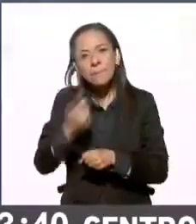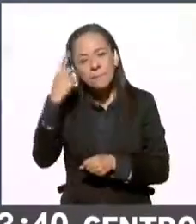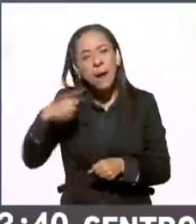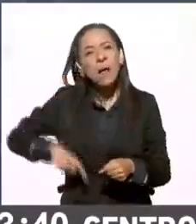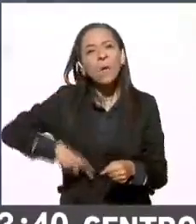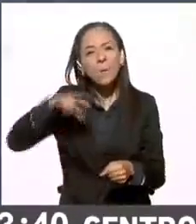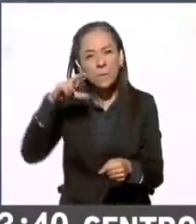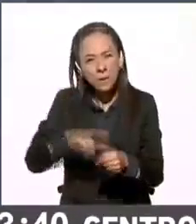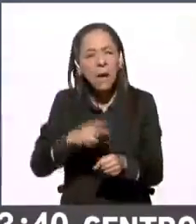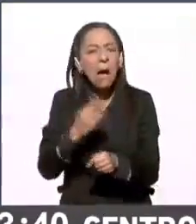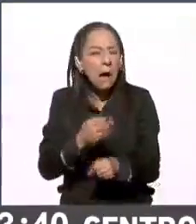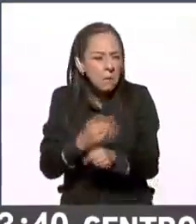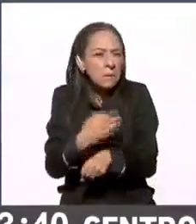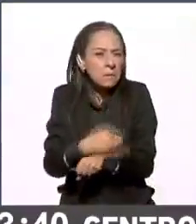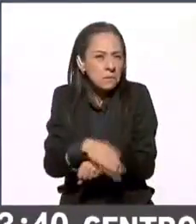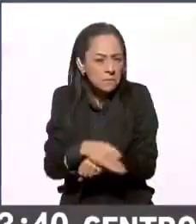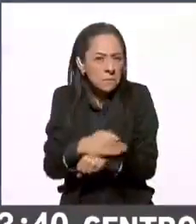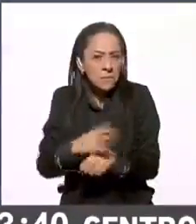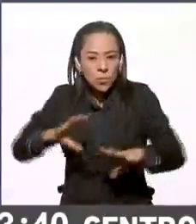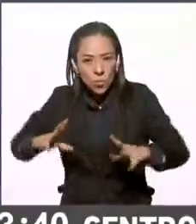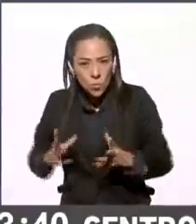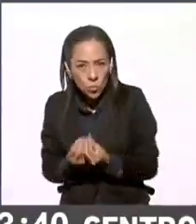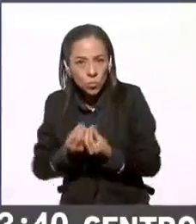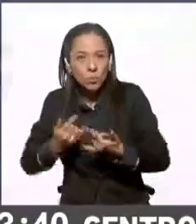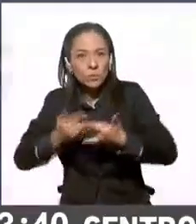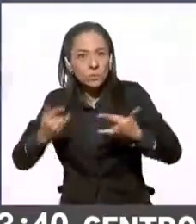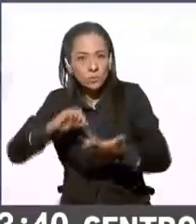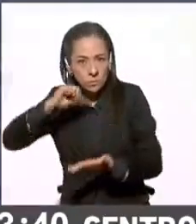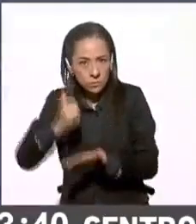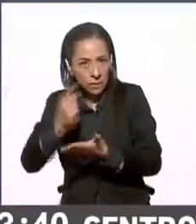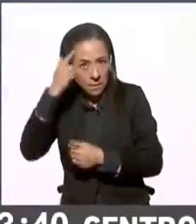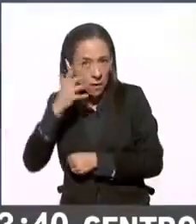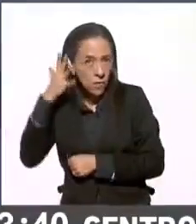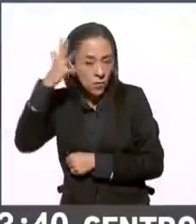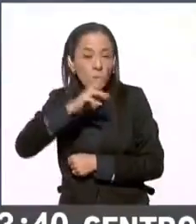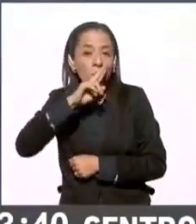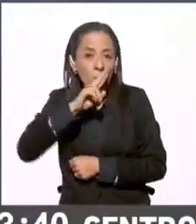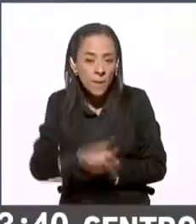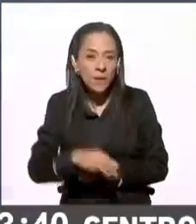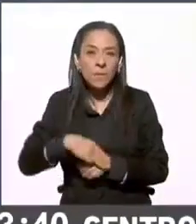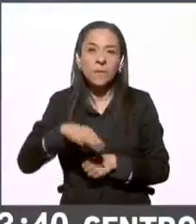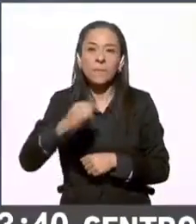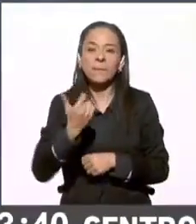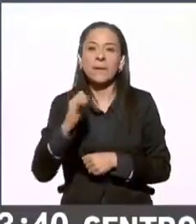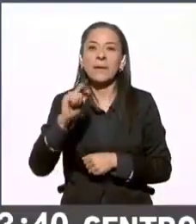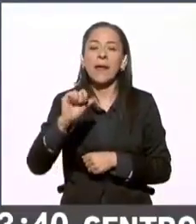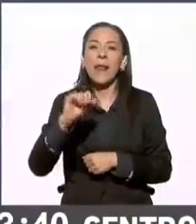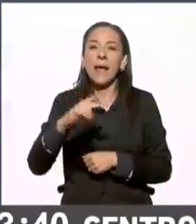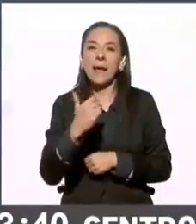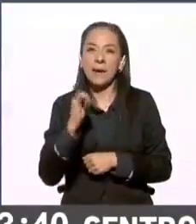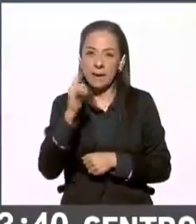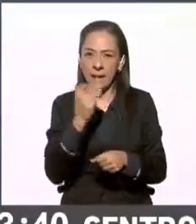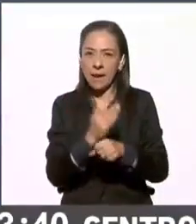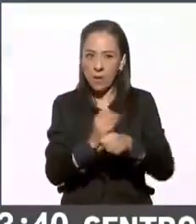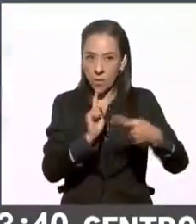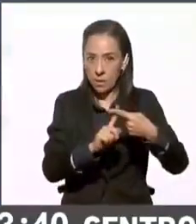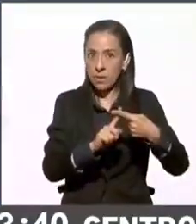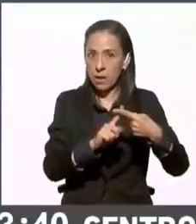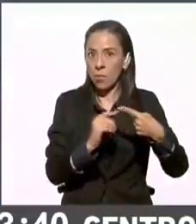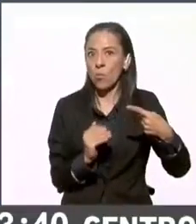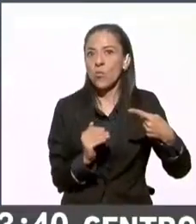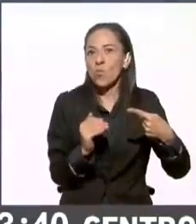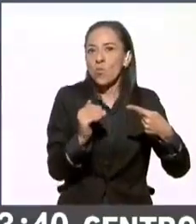ponen al candidato de la coalición, juntos haremos historia, Miguel Ángel Navarro, arriba de los resultados seguidos